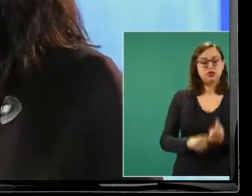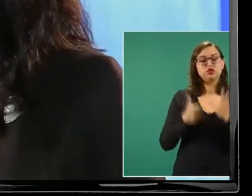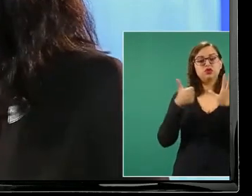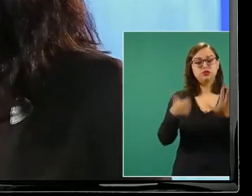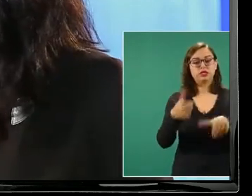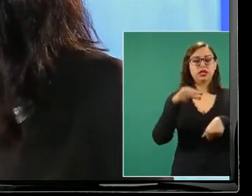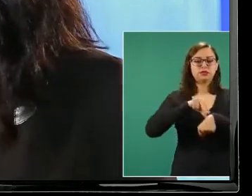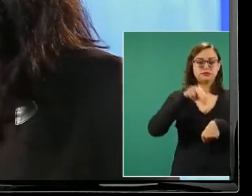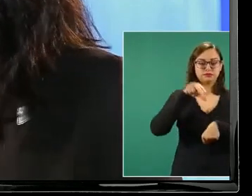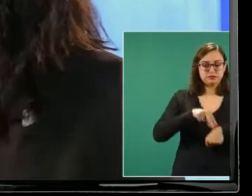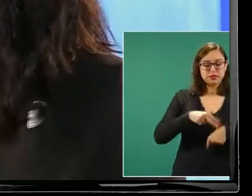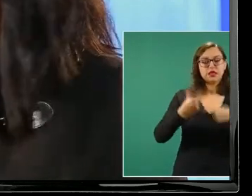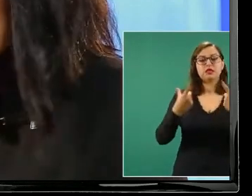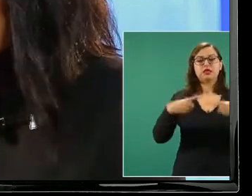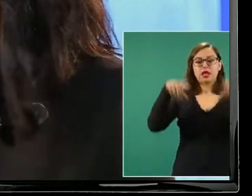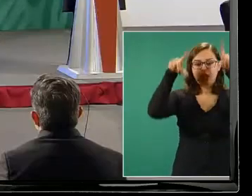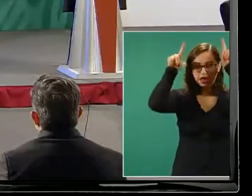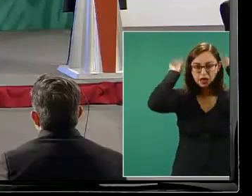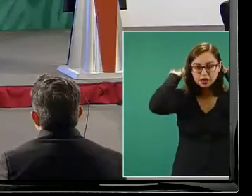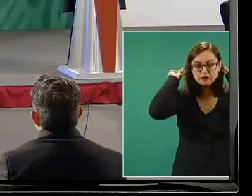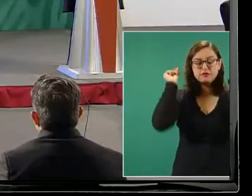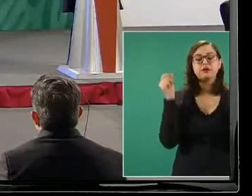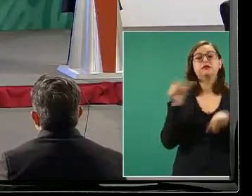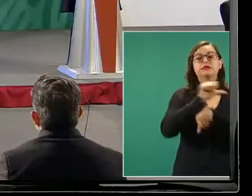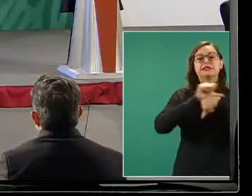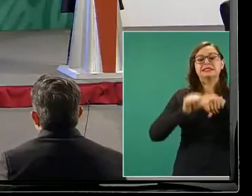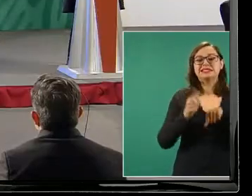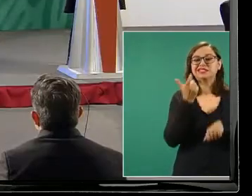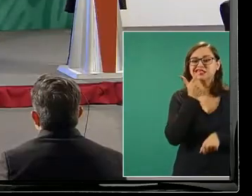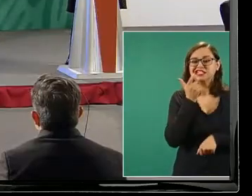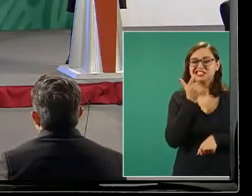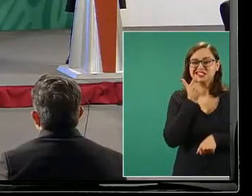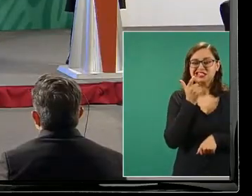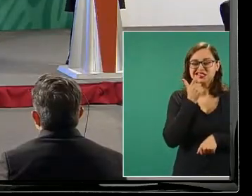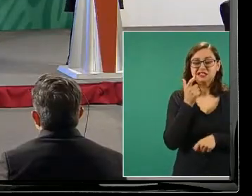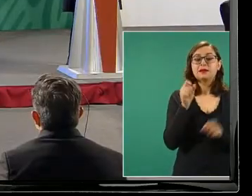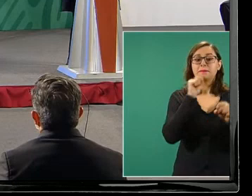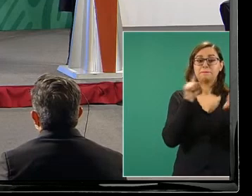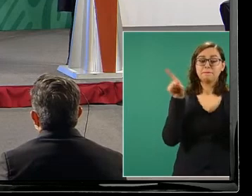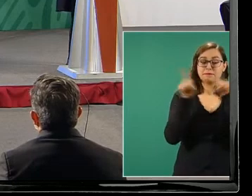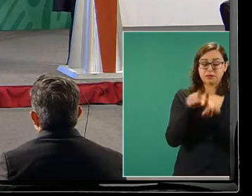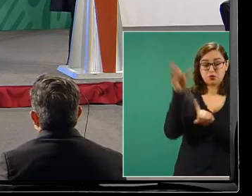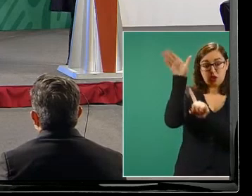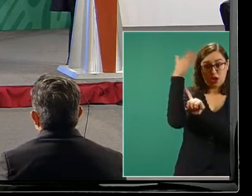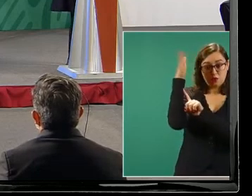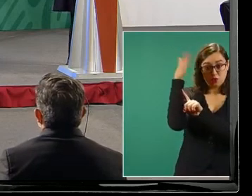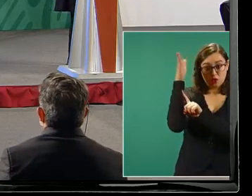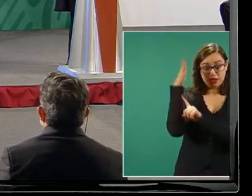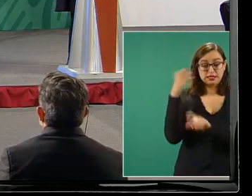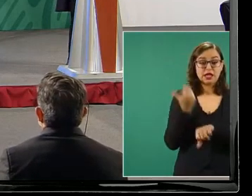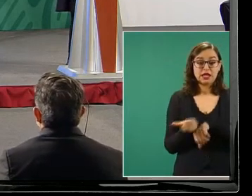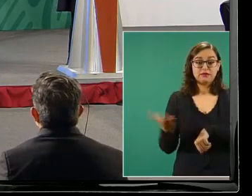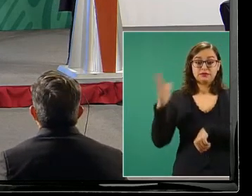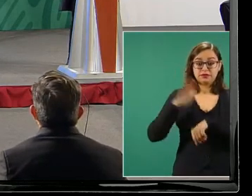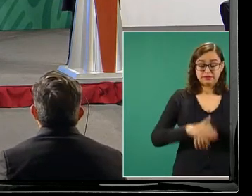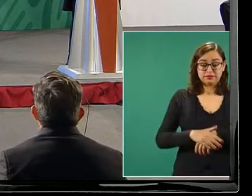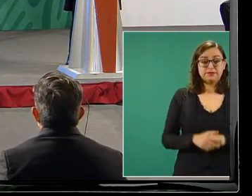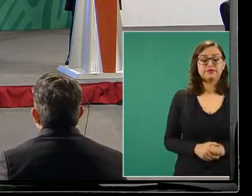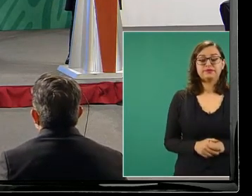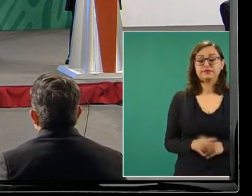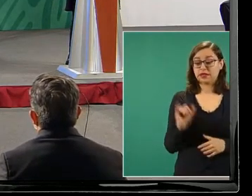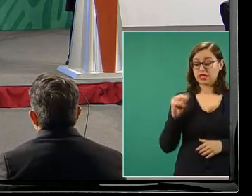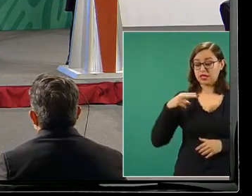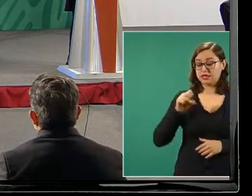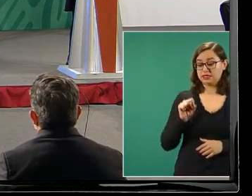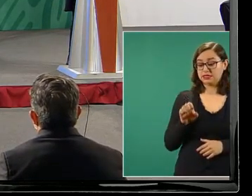cirujano dentista paramédicos y personal administrativo que atiende a la población el Insabi aclara que el